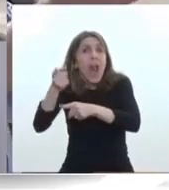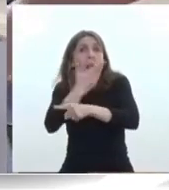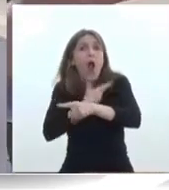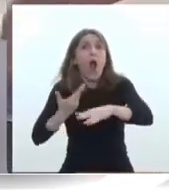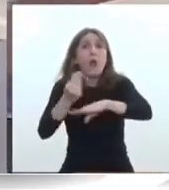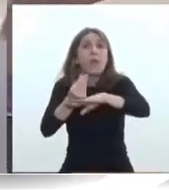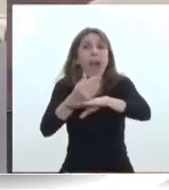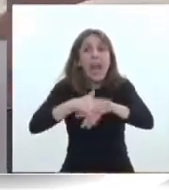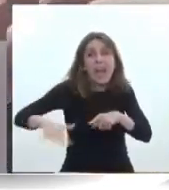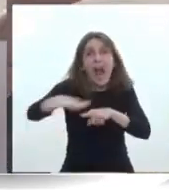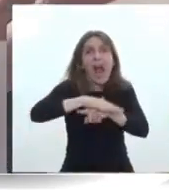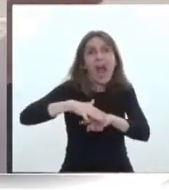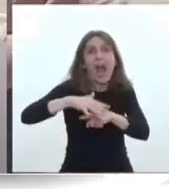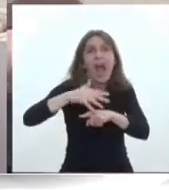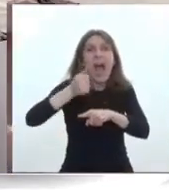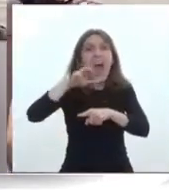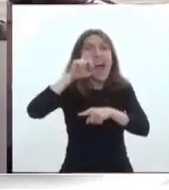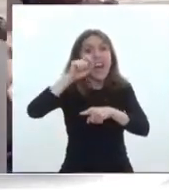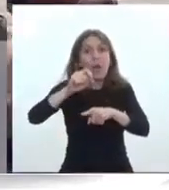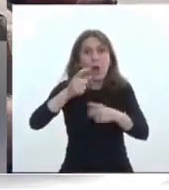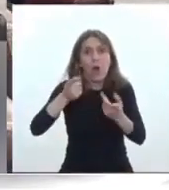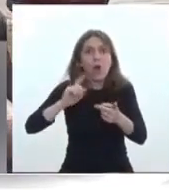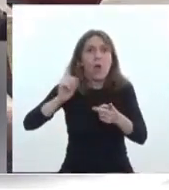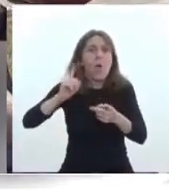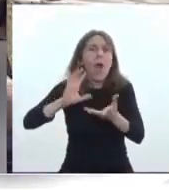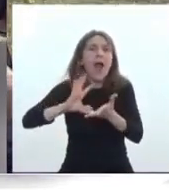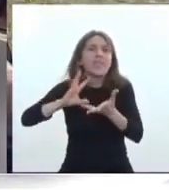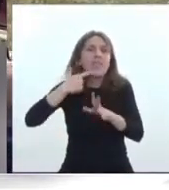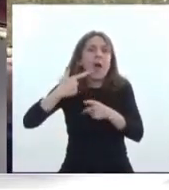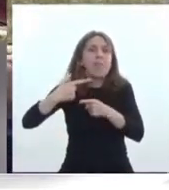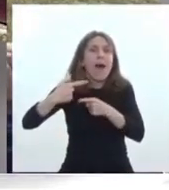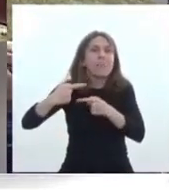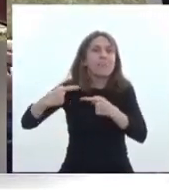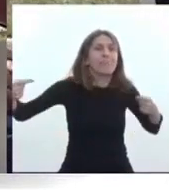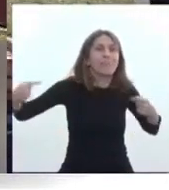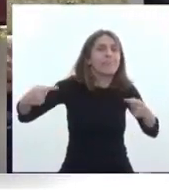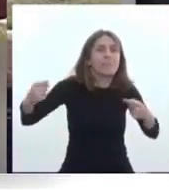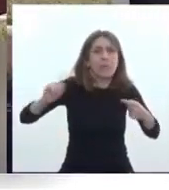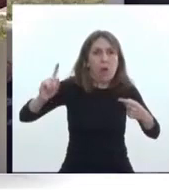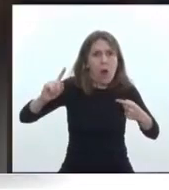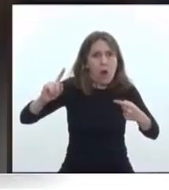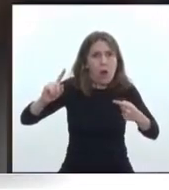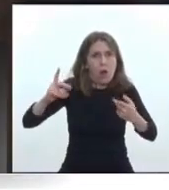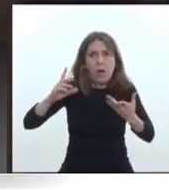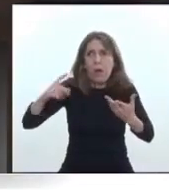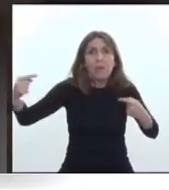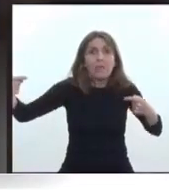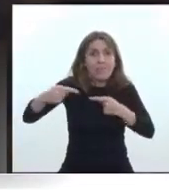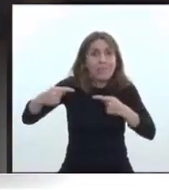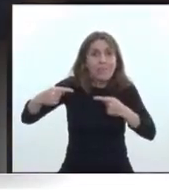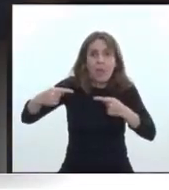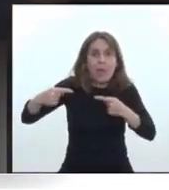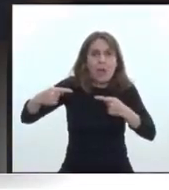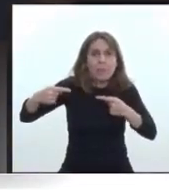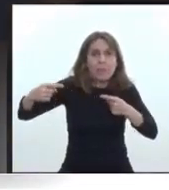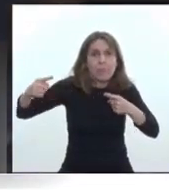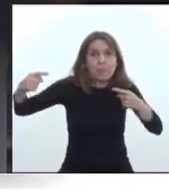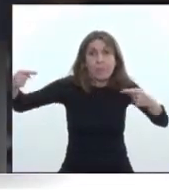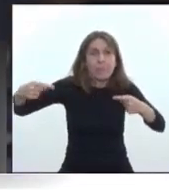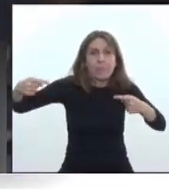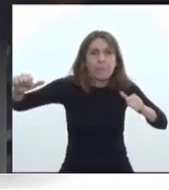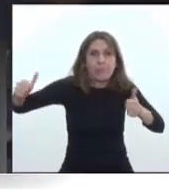No estamos sembrando grietas, ni mucho menos. Lo único que queremos es cerrarla, pero lo que queremos es que aprendamos,